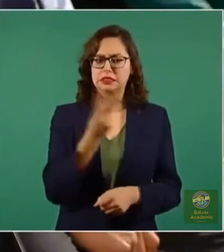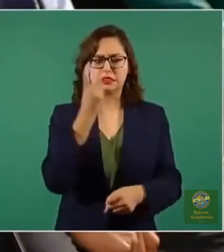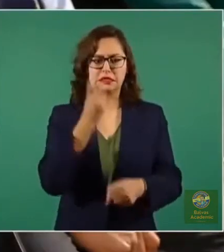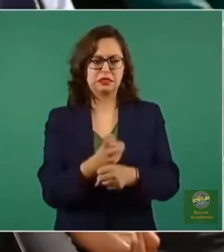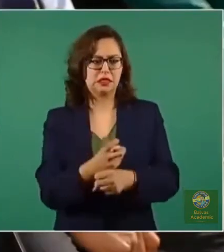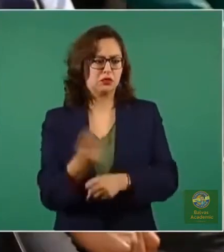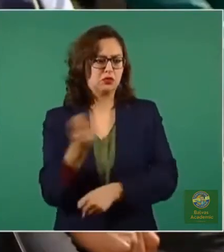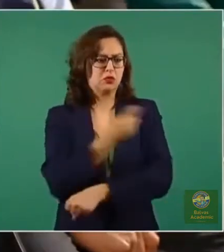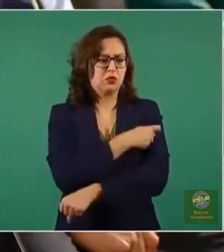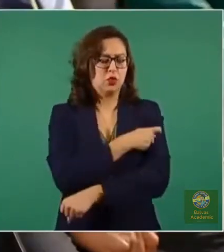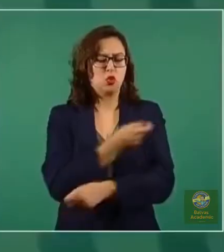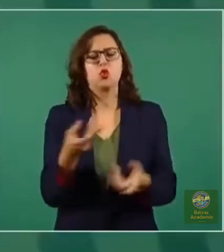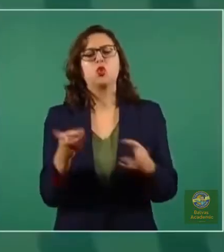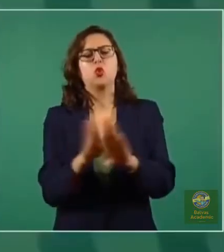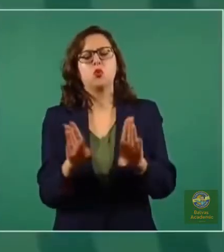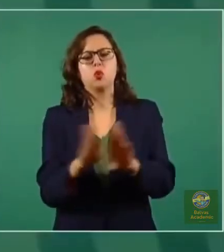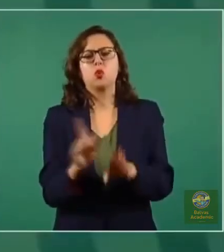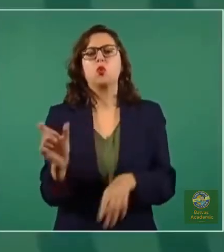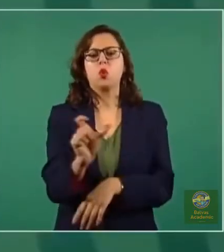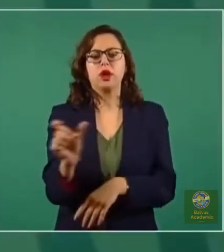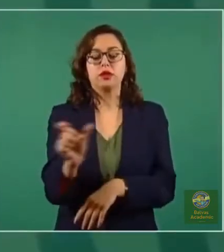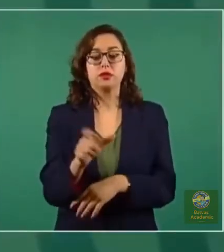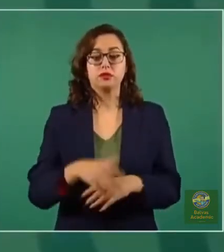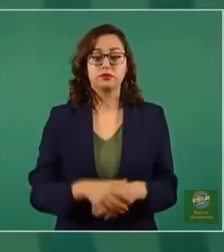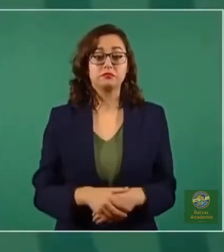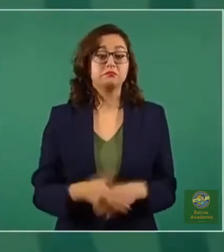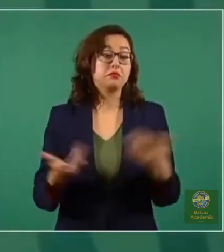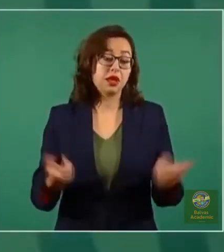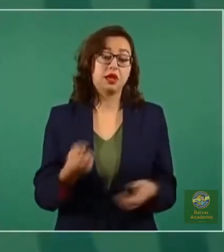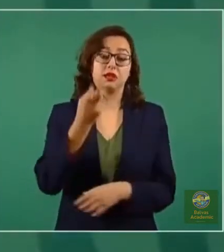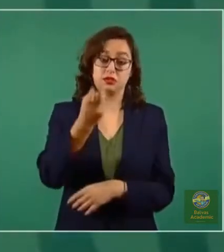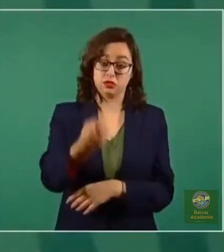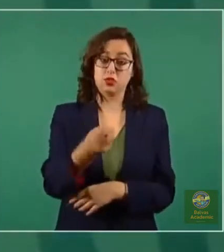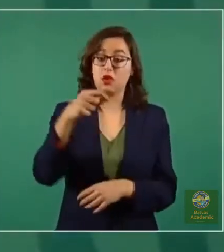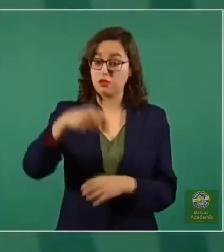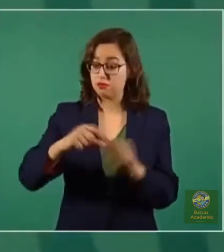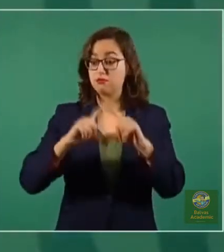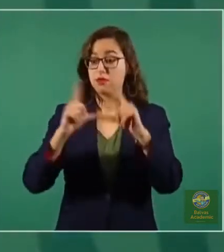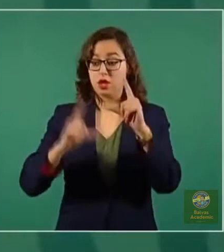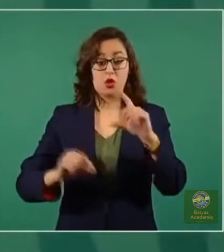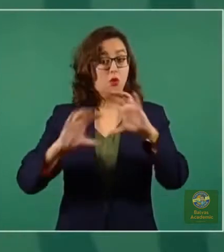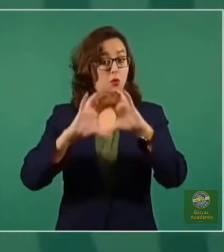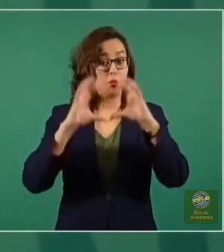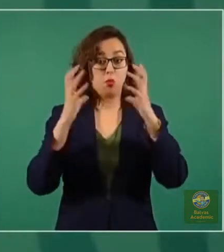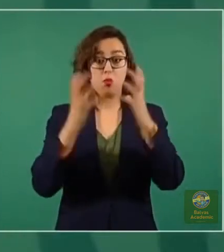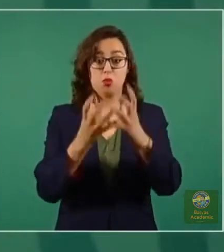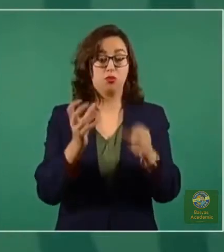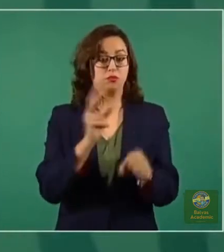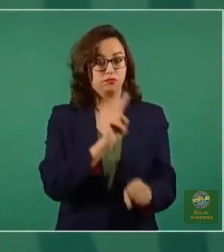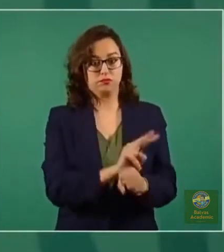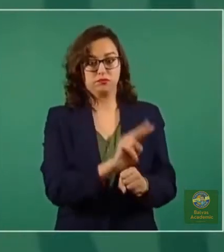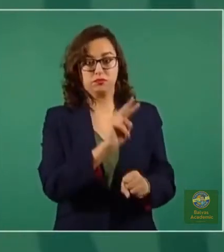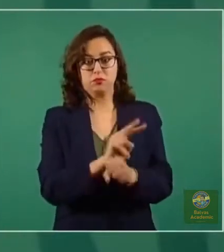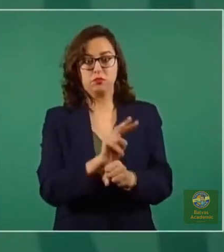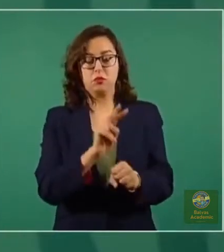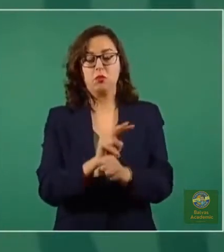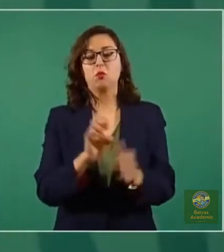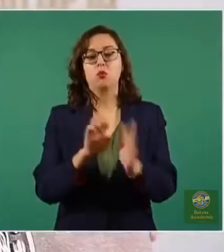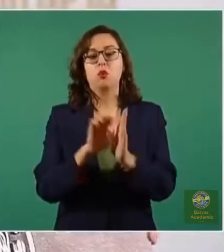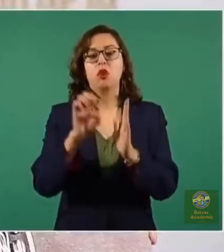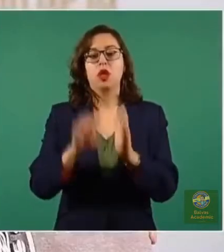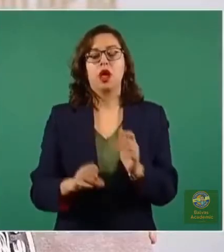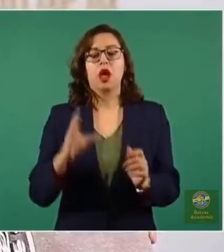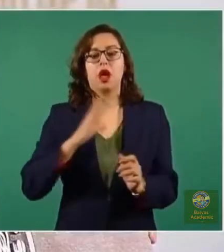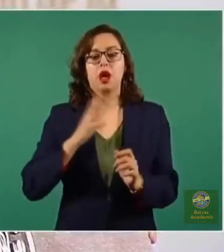tendría que ocurrir? Así es. En el resto del mundo se monitoriza esto. Esto lo hace, por ejemplo, el Grupo Asesor